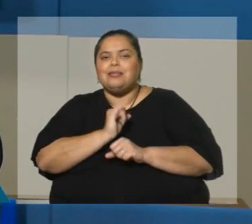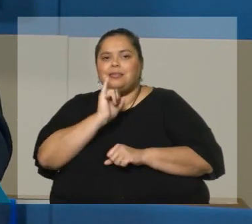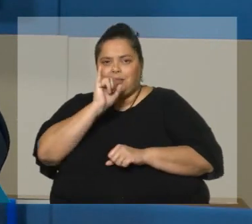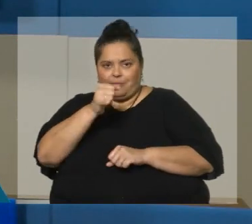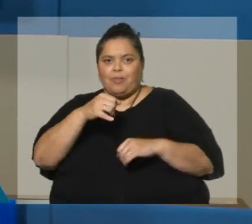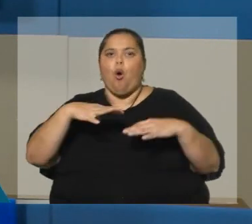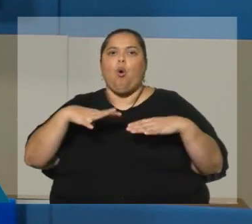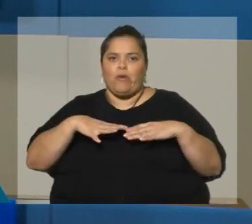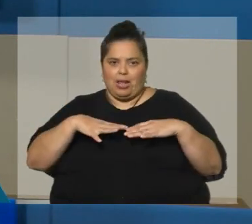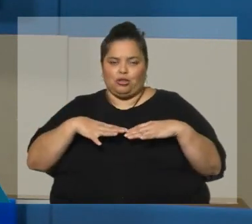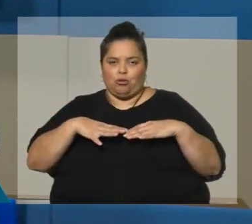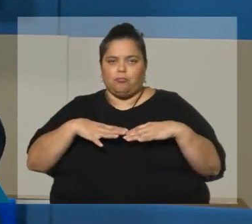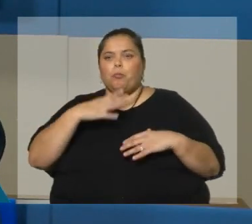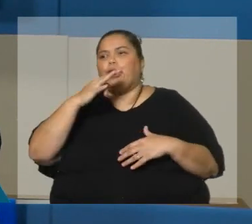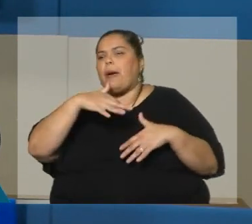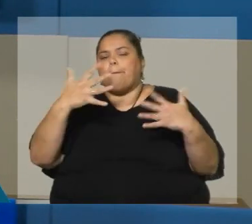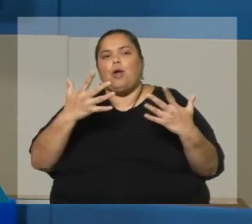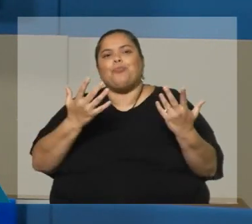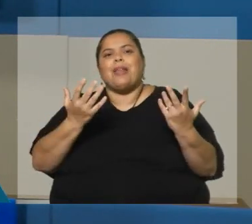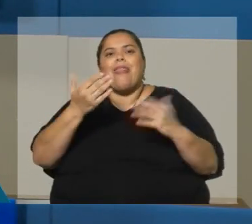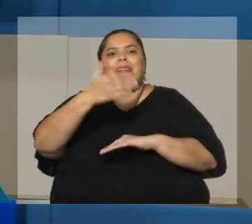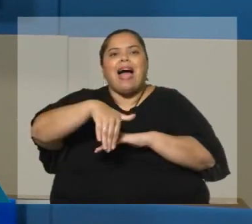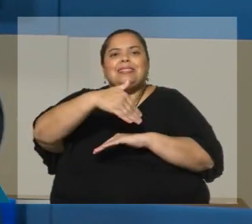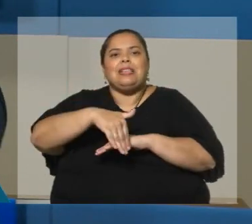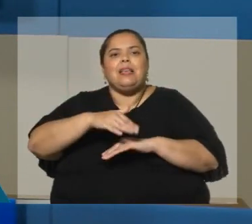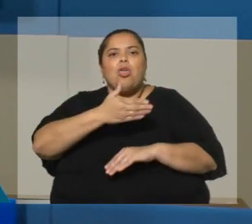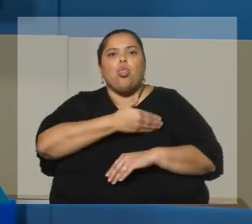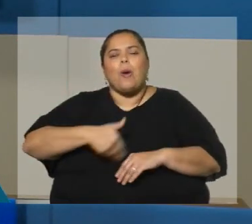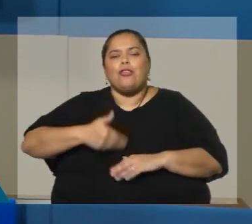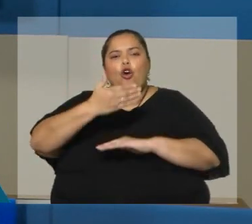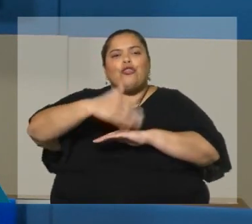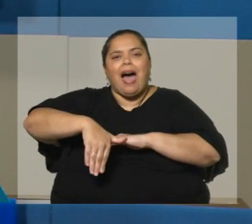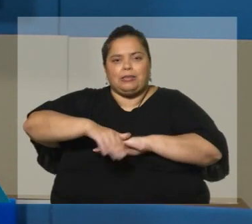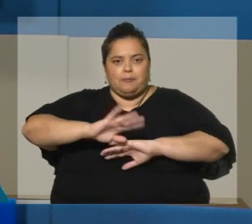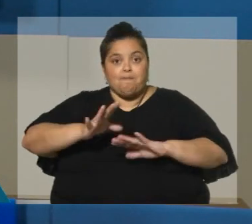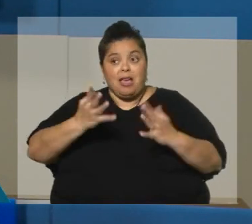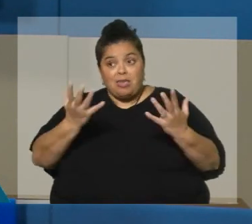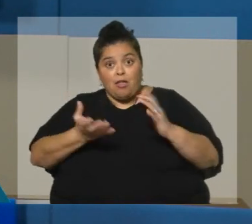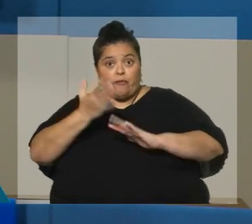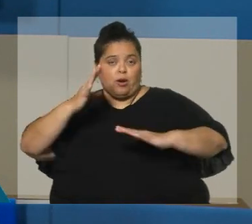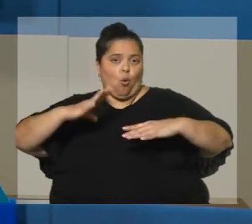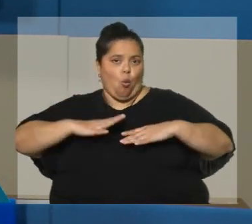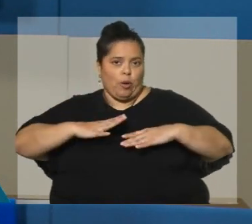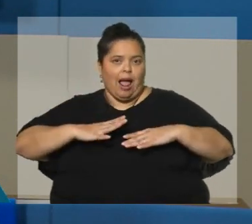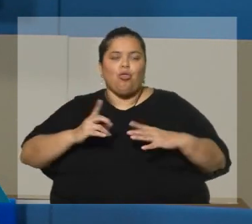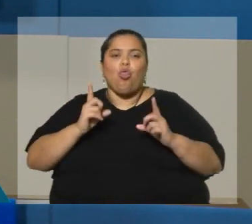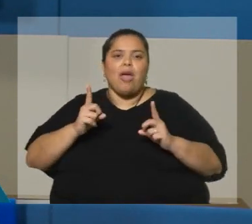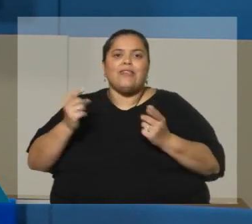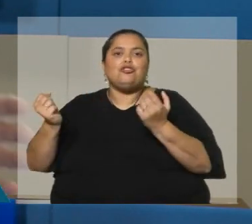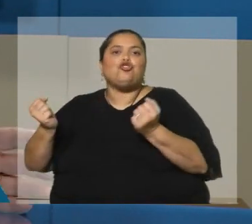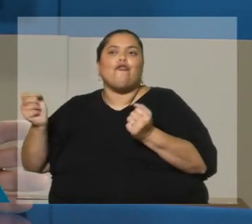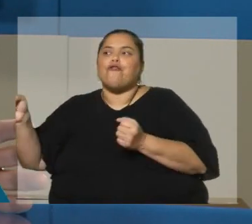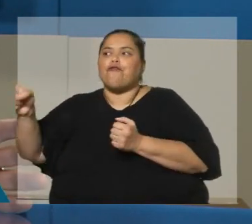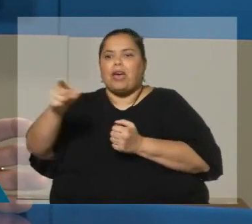Por ejemplo, un taxista, un propietario de taxi. Hoy un propietario de taxi, si quiere jubilar, tiene que tener choferes naturalmente